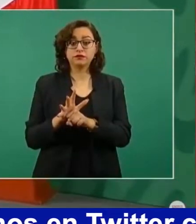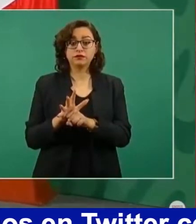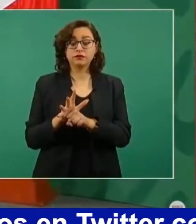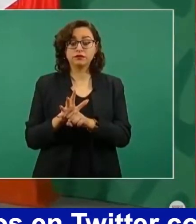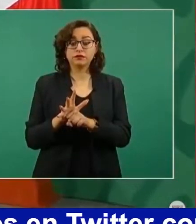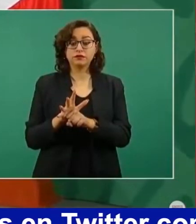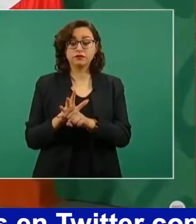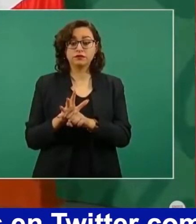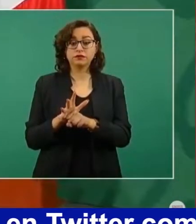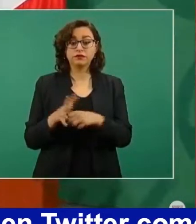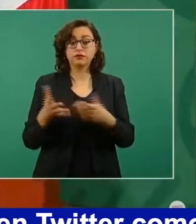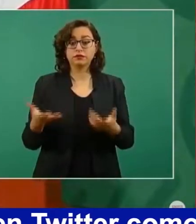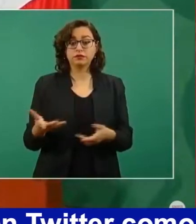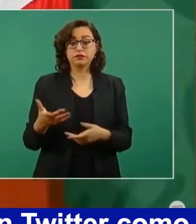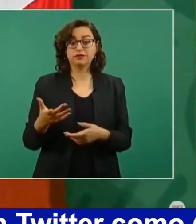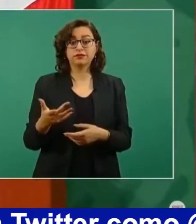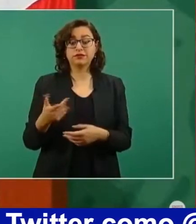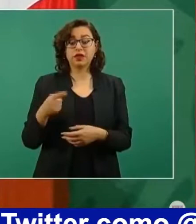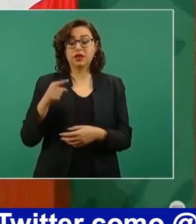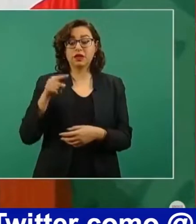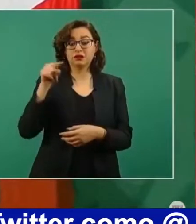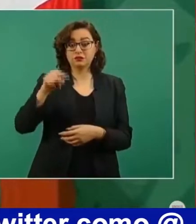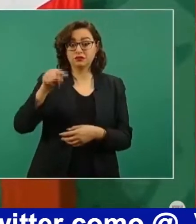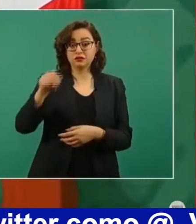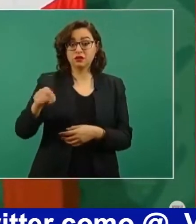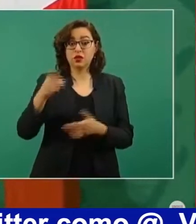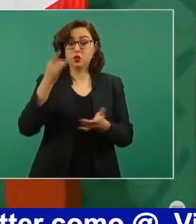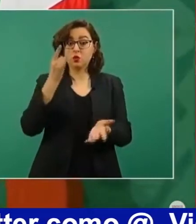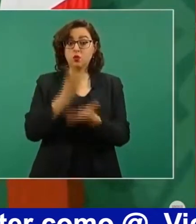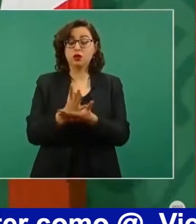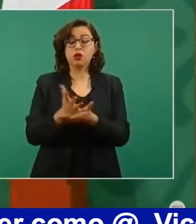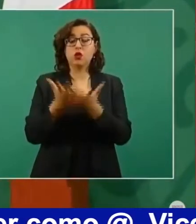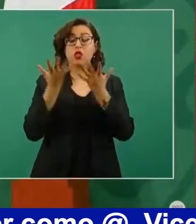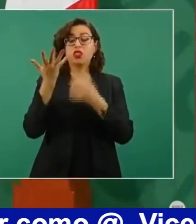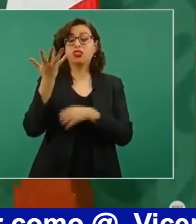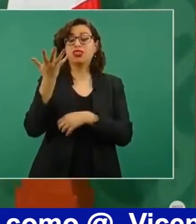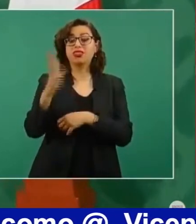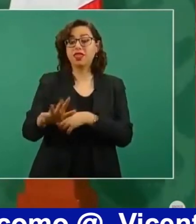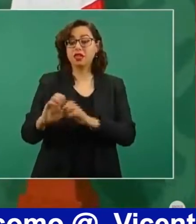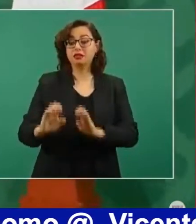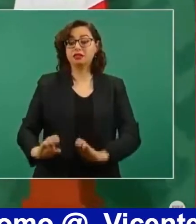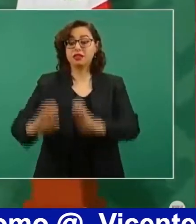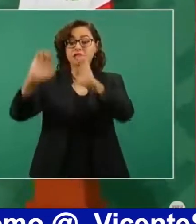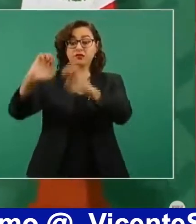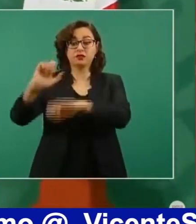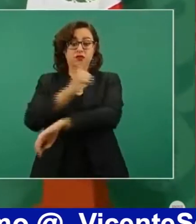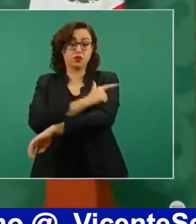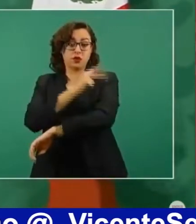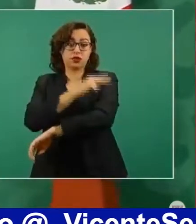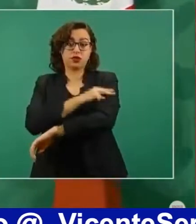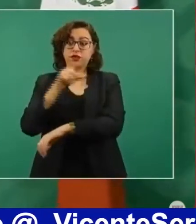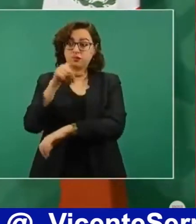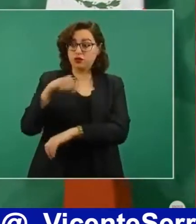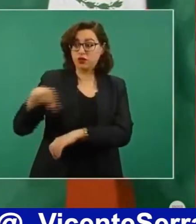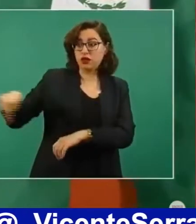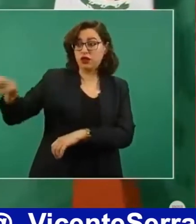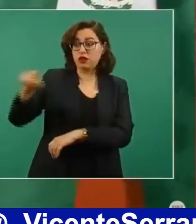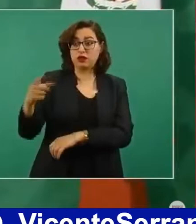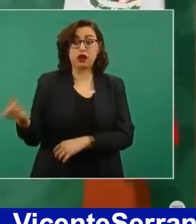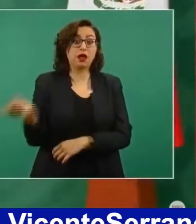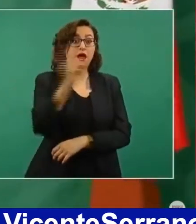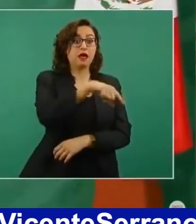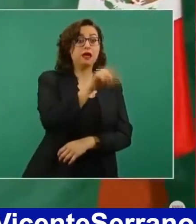cuarteles de la Guardia Nacional, mientras en Jalisco, 30,